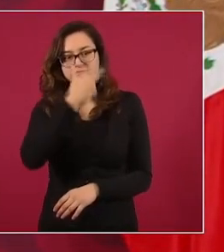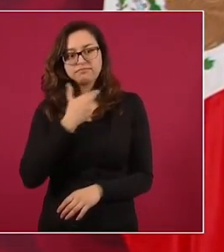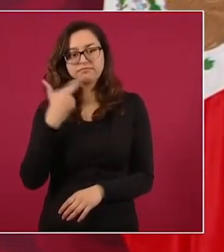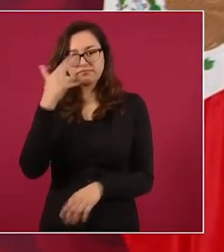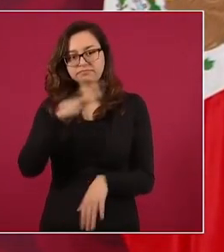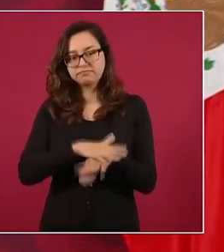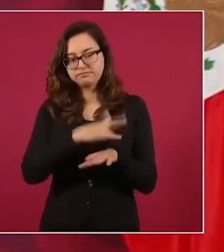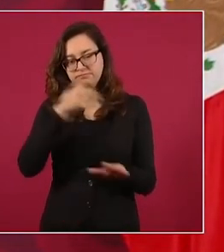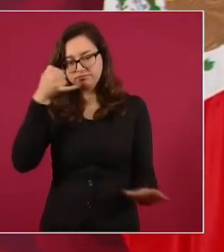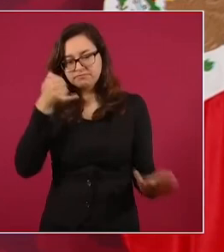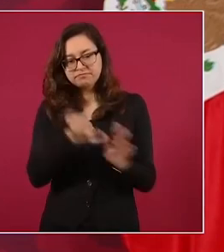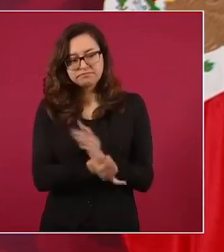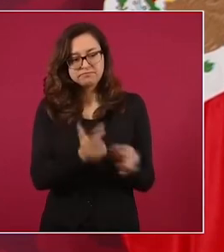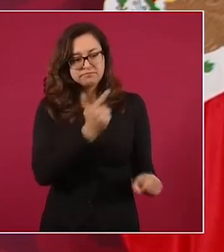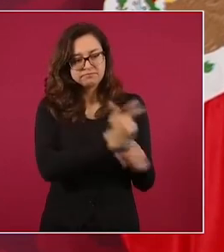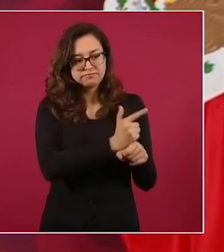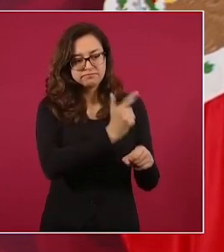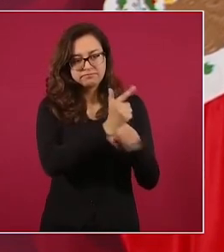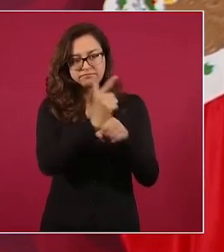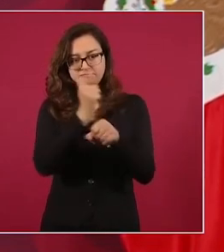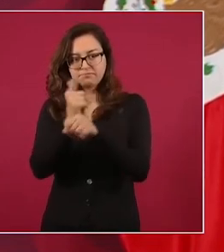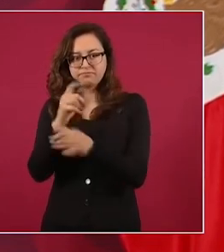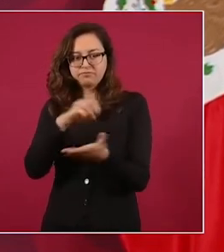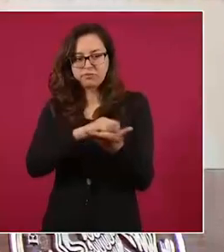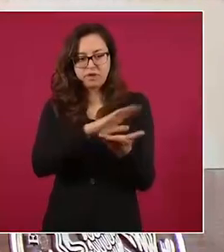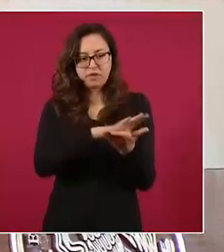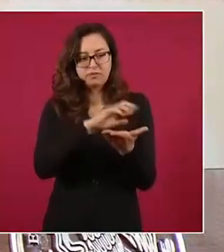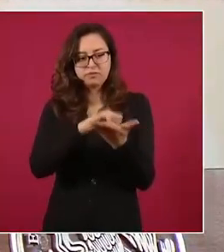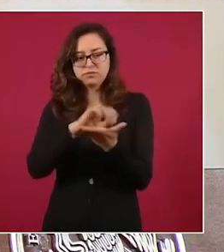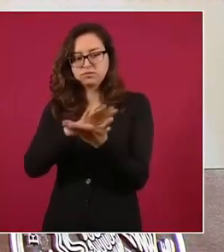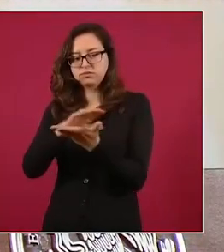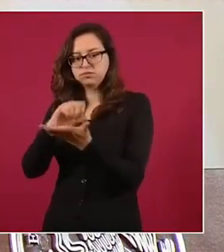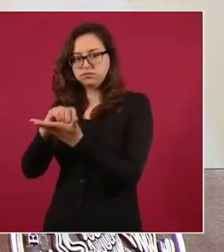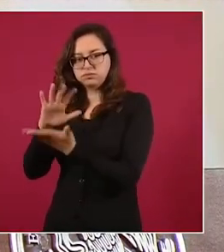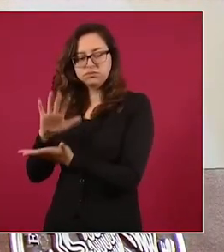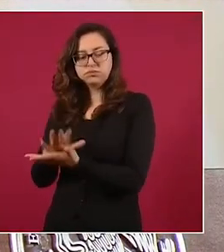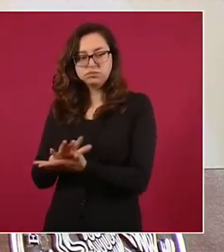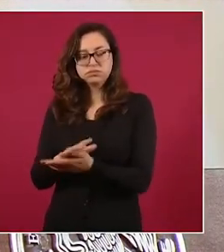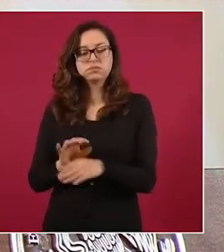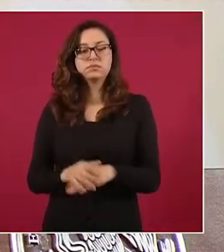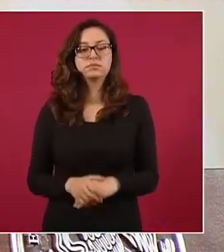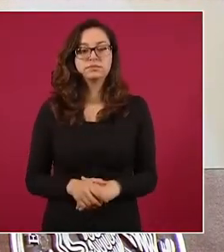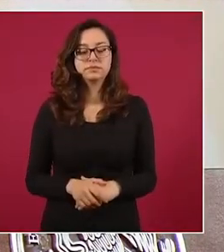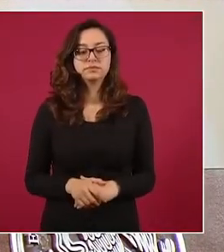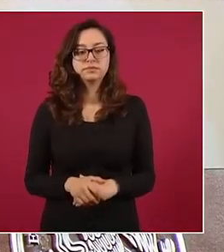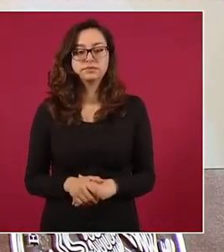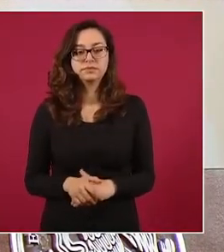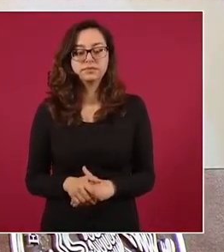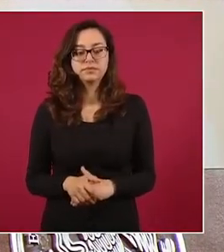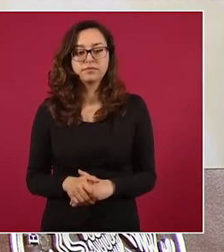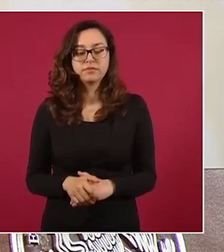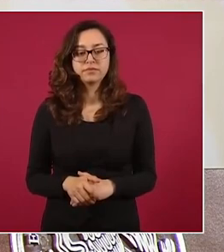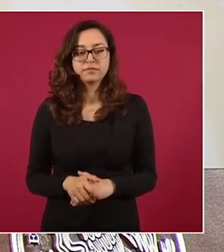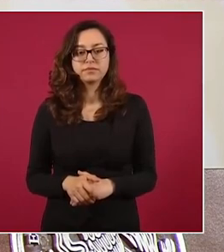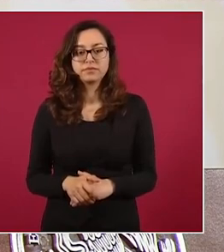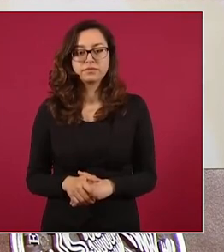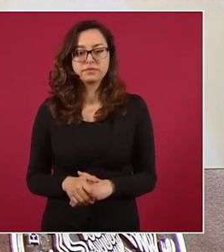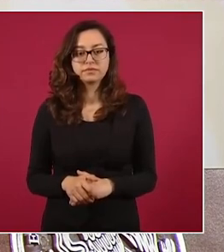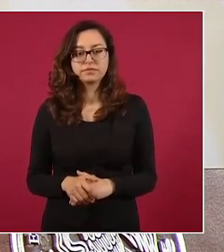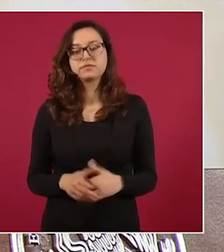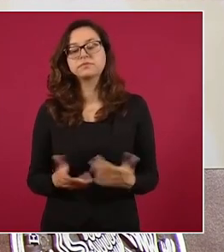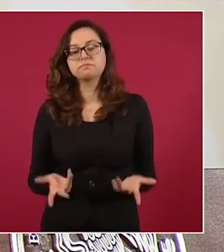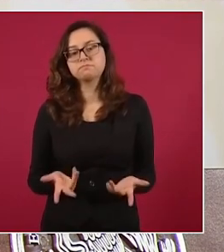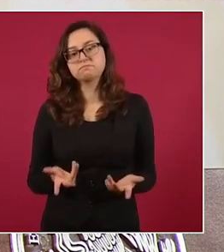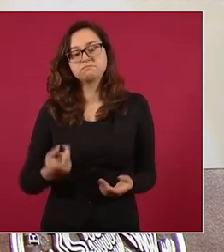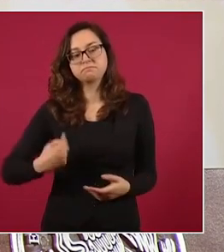más apegado a lo que se necesita para ayudar, como siempre